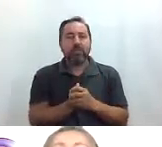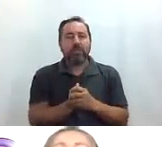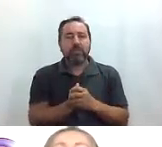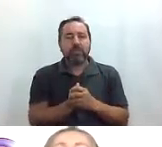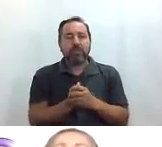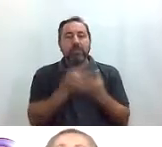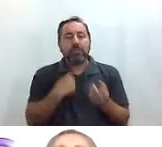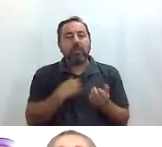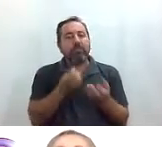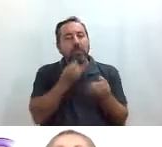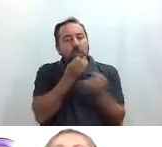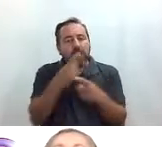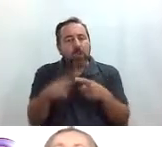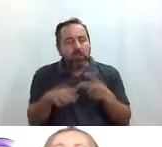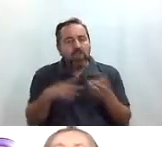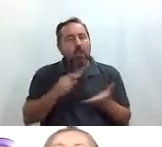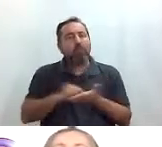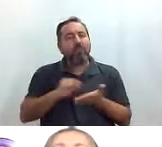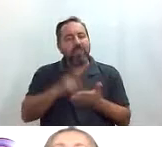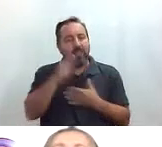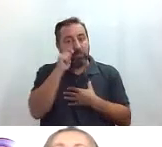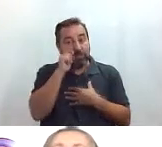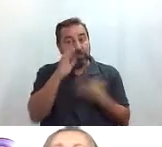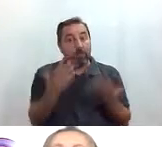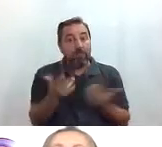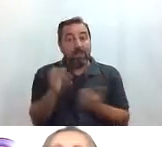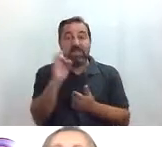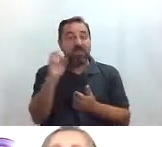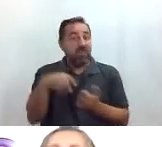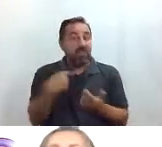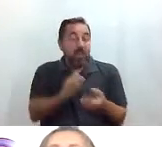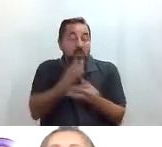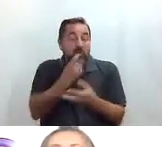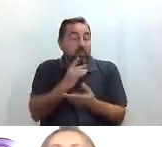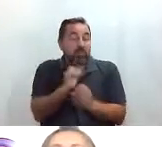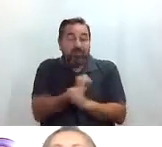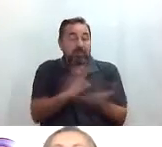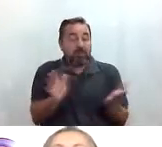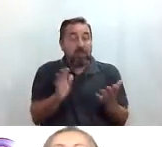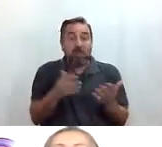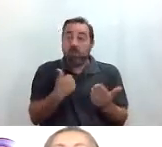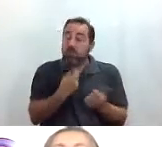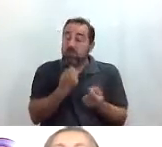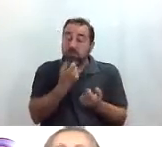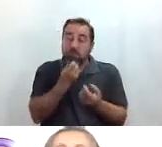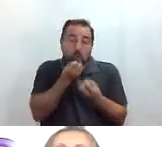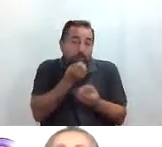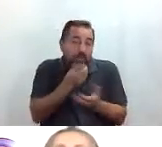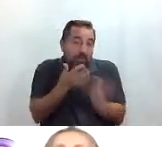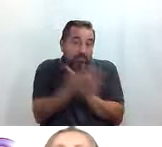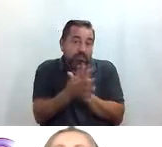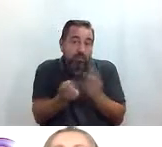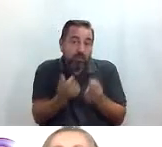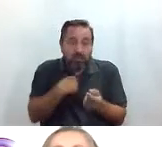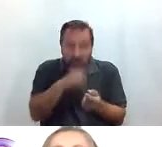yo os quería contar cosas de la oficina de turismo pero es que Iván lo ha contado fantásticamente bien así que poco que comentar que me